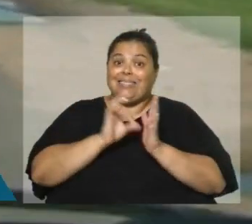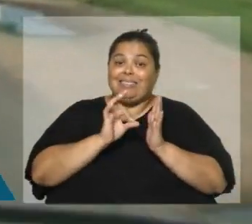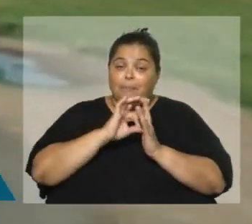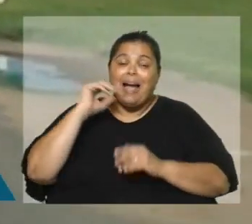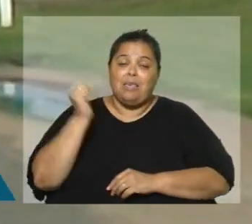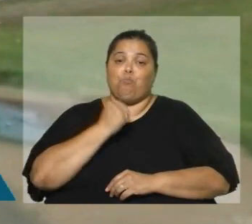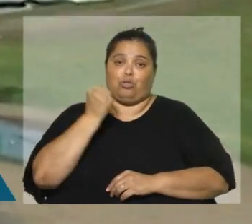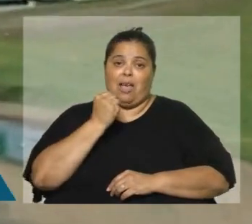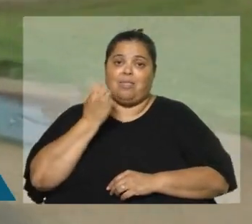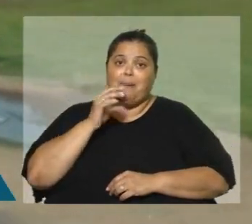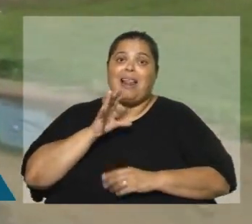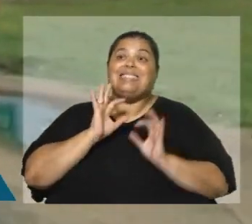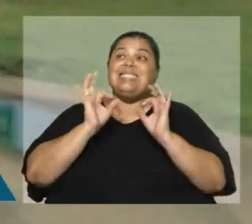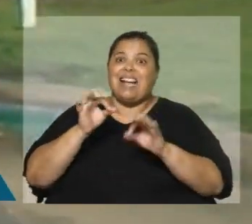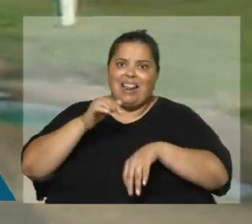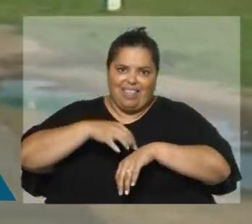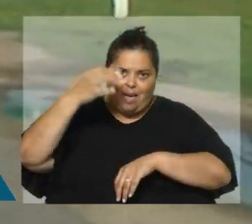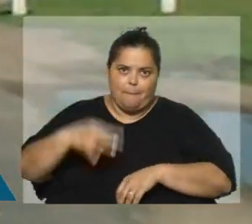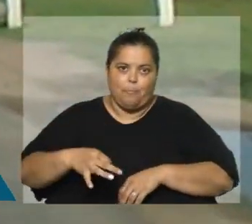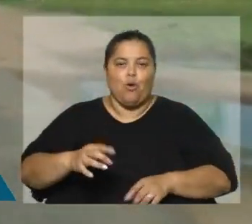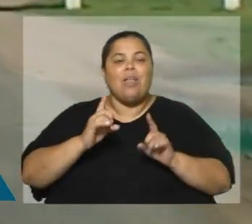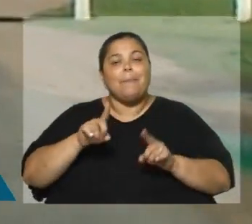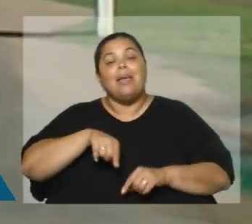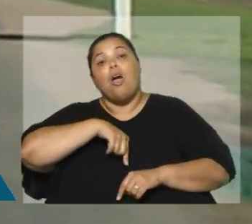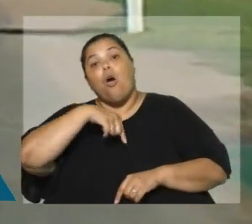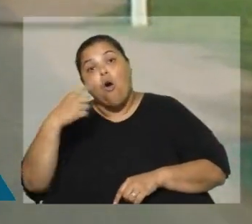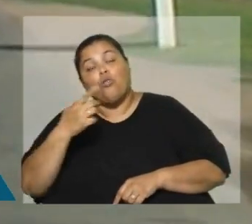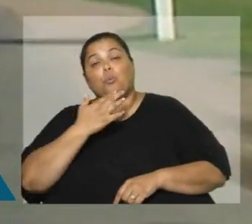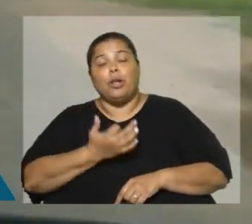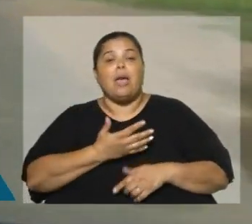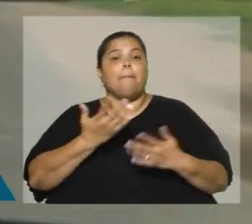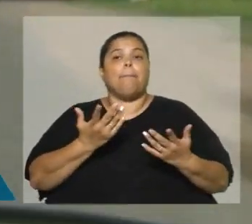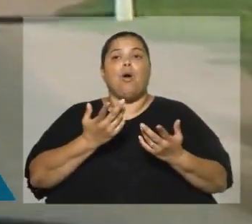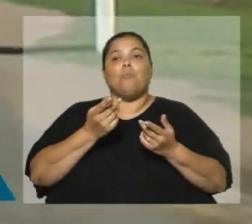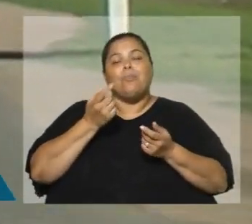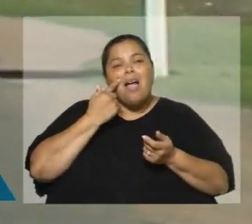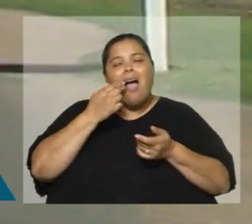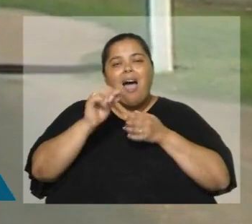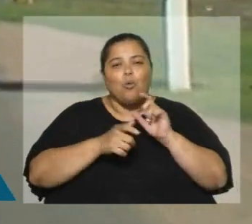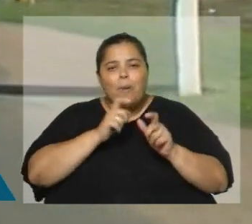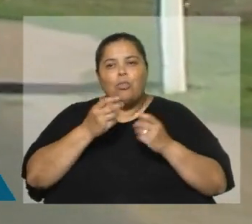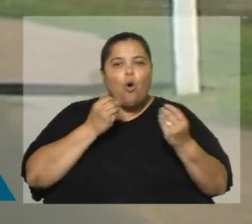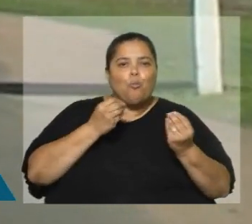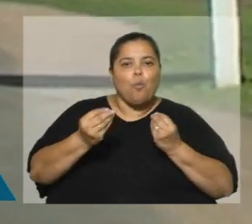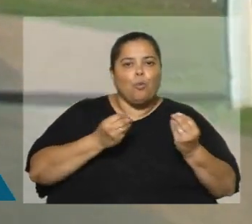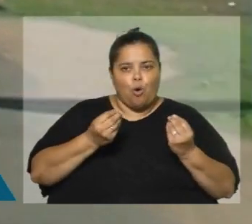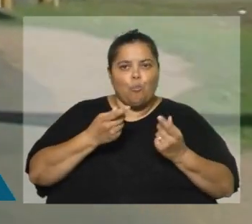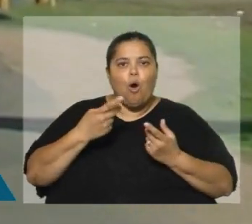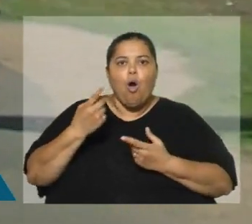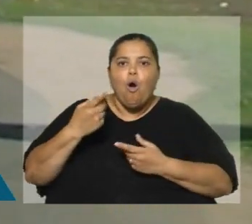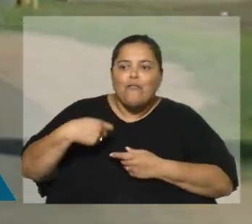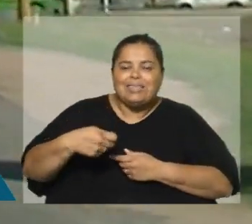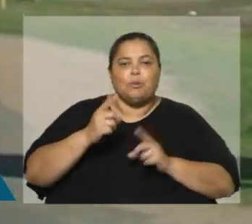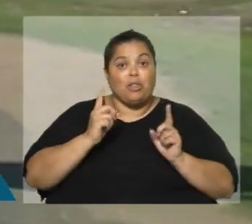De articular todo lo que actualmente existe, pulirlo un poco y claramente generar un financiamiento, hay mucho tiempo para ganar en todo lo que hacen las